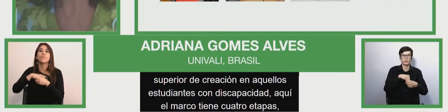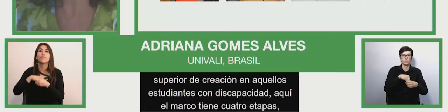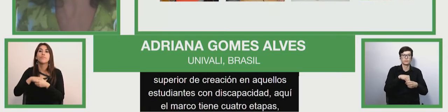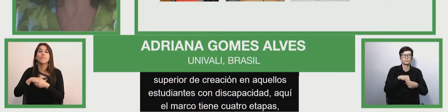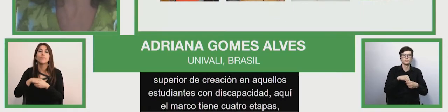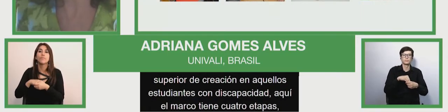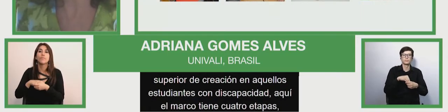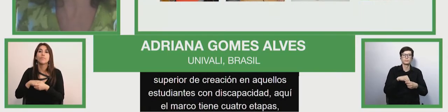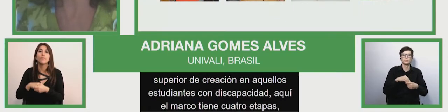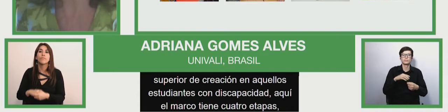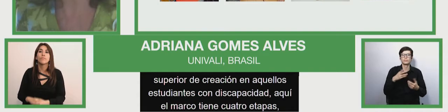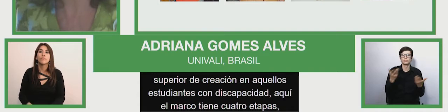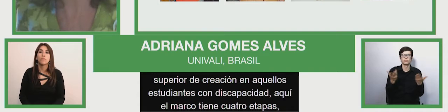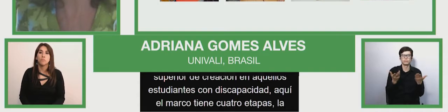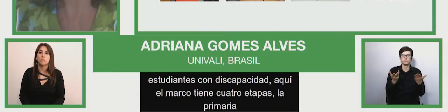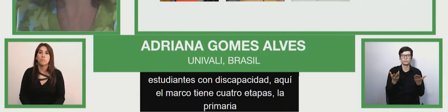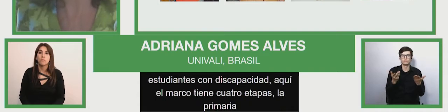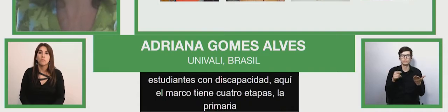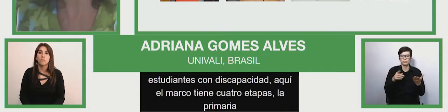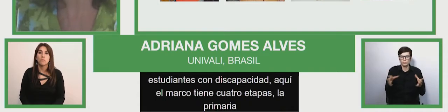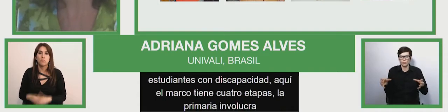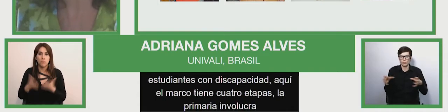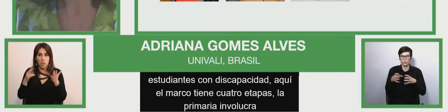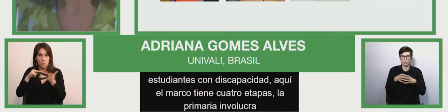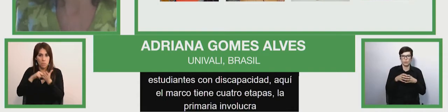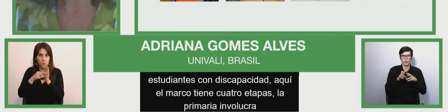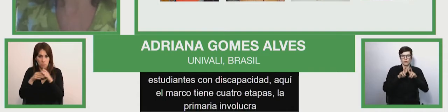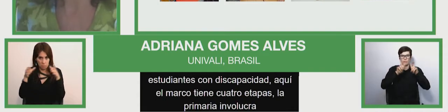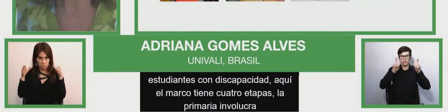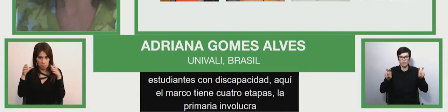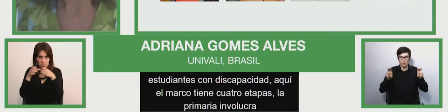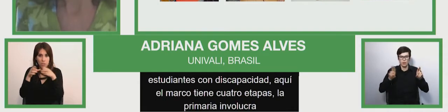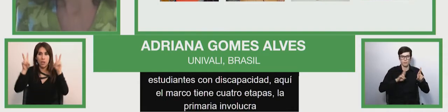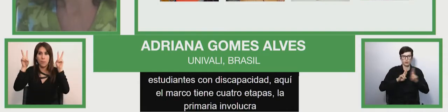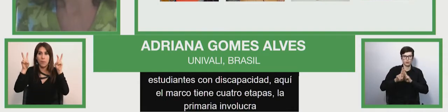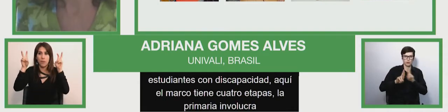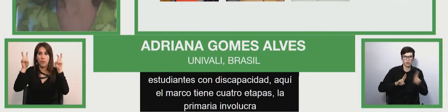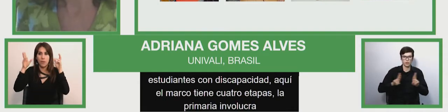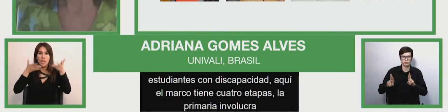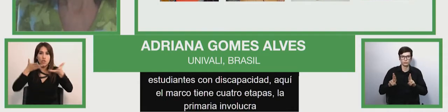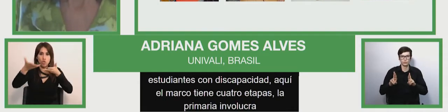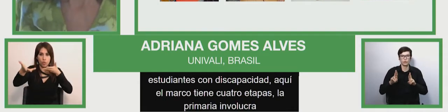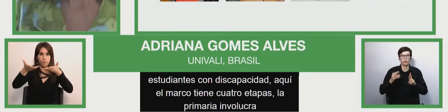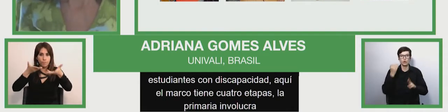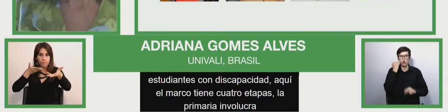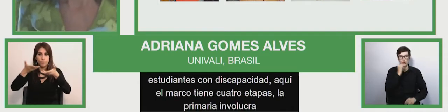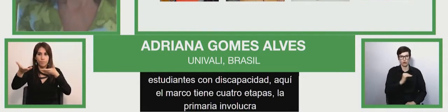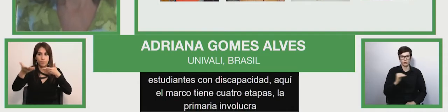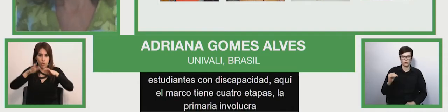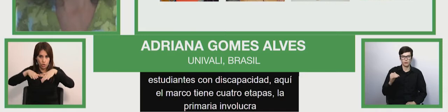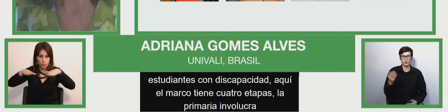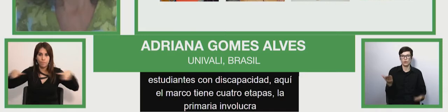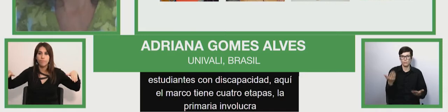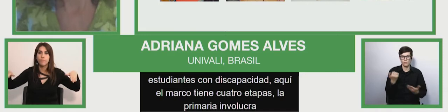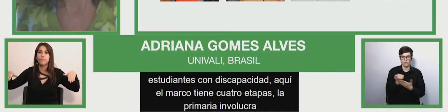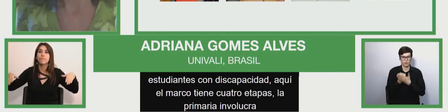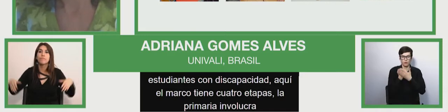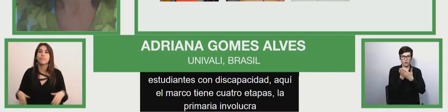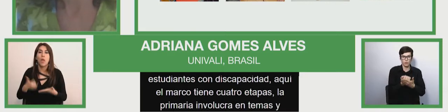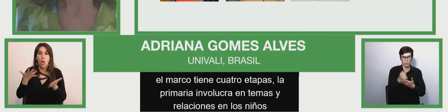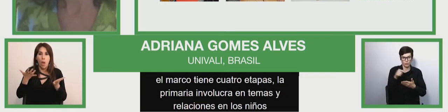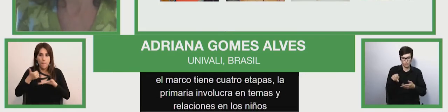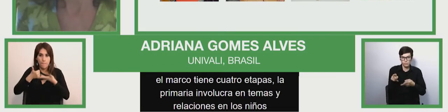el involucramiento en temas y relaciones en los niños que les permite a ellos